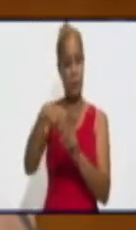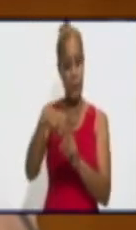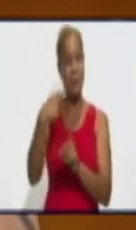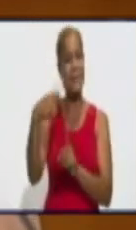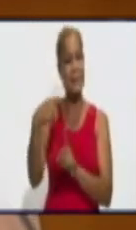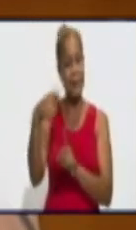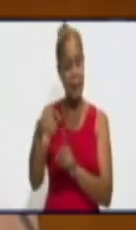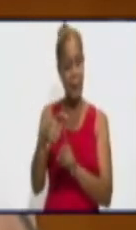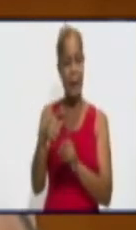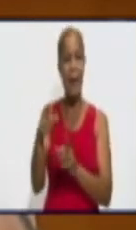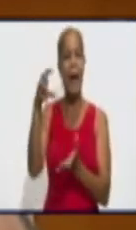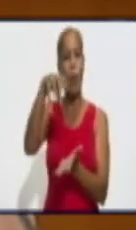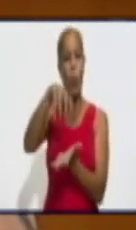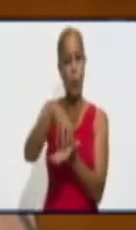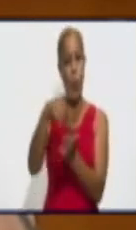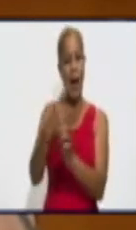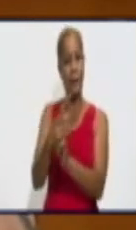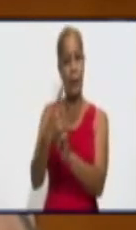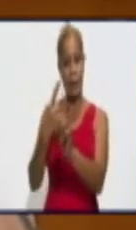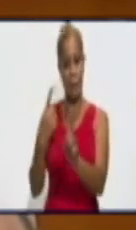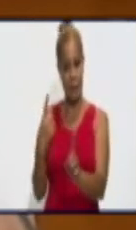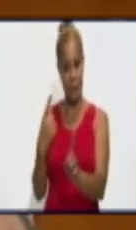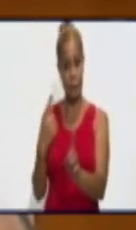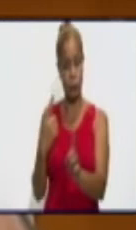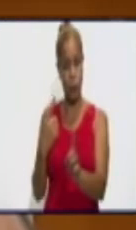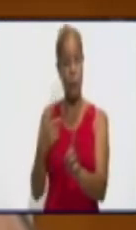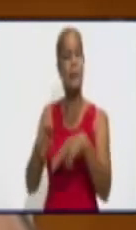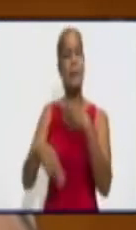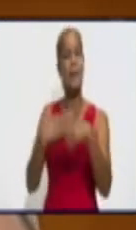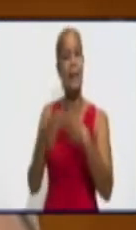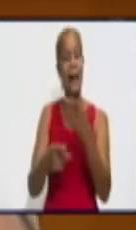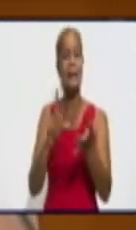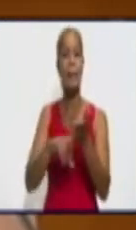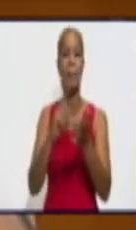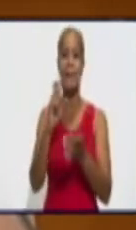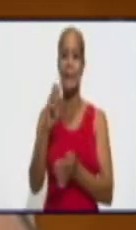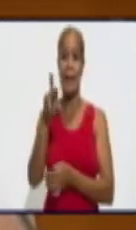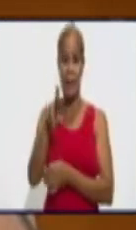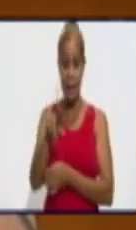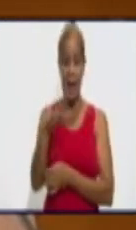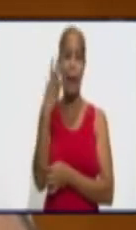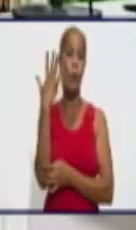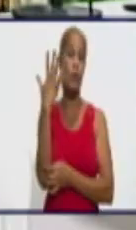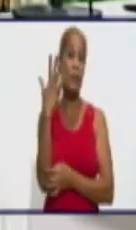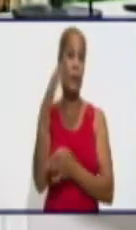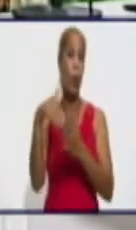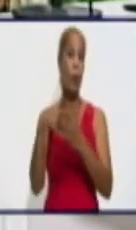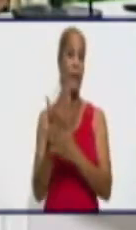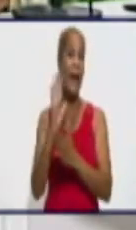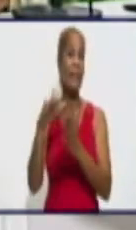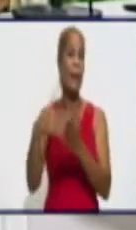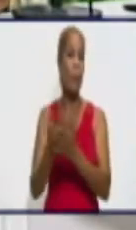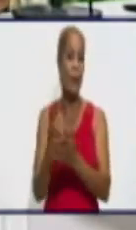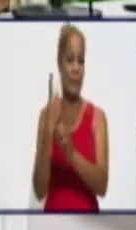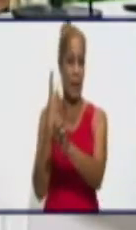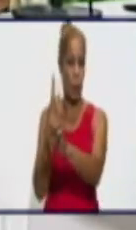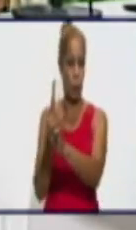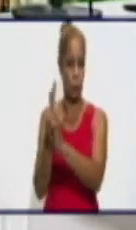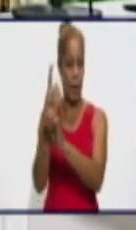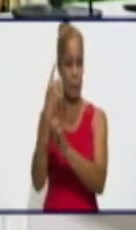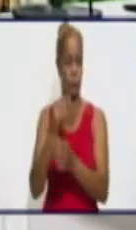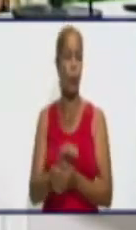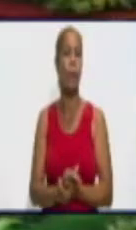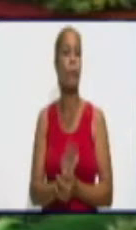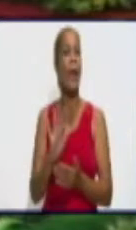le corresponde su PCR al quinto día del último contacto. Bueno, Ester, Ramón